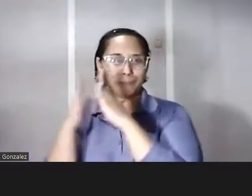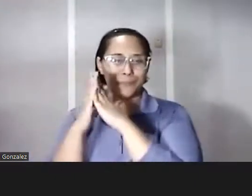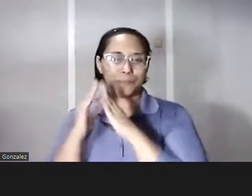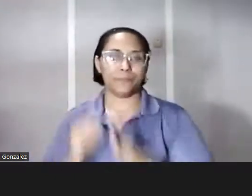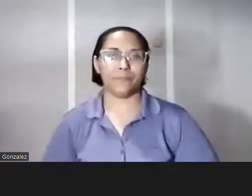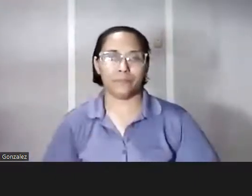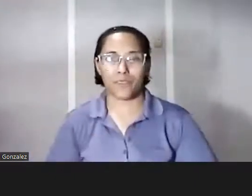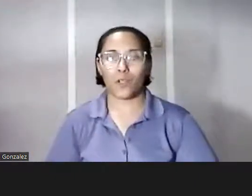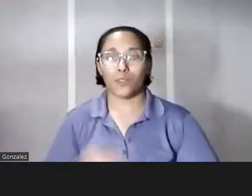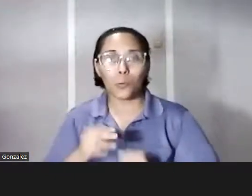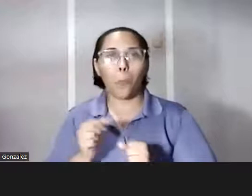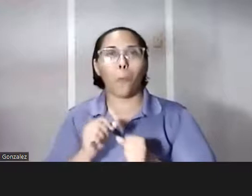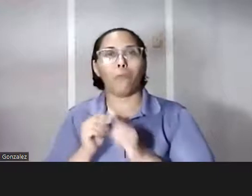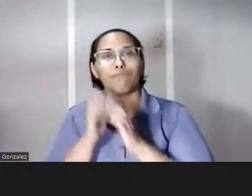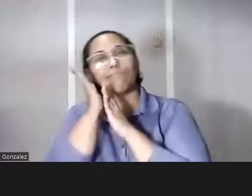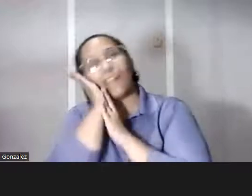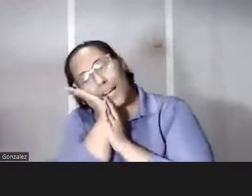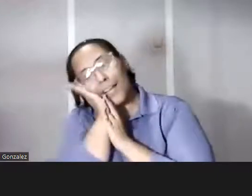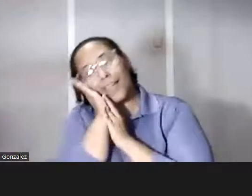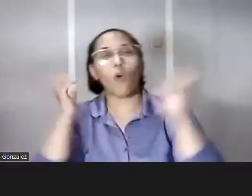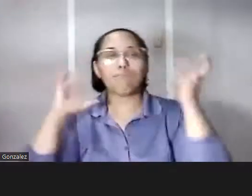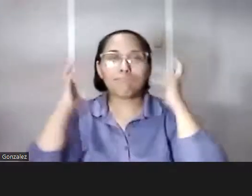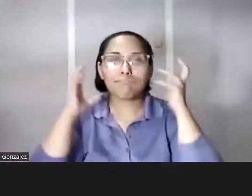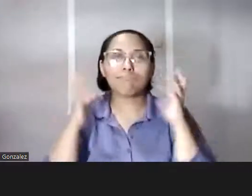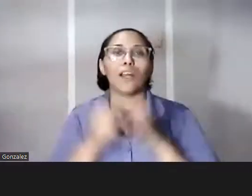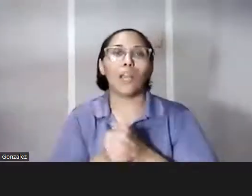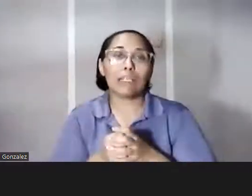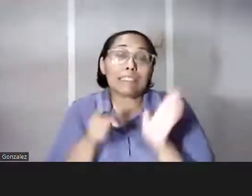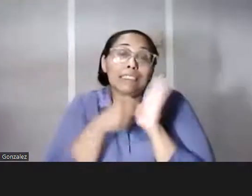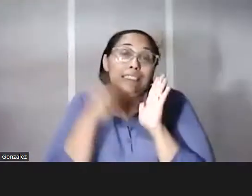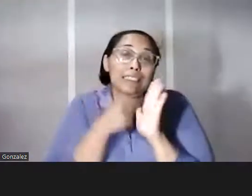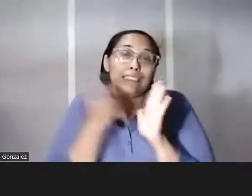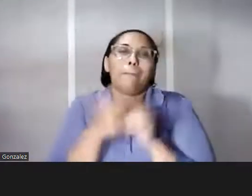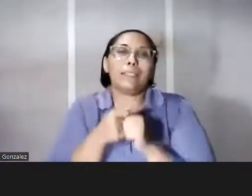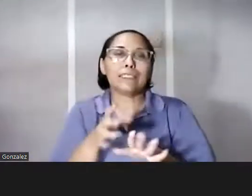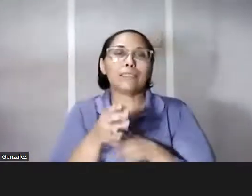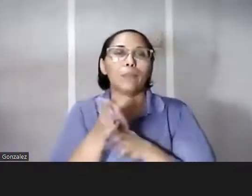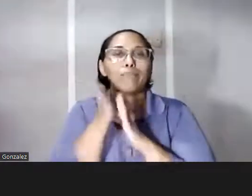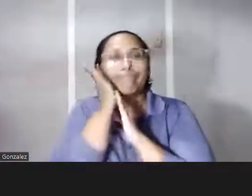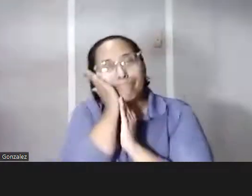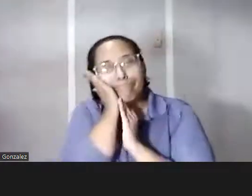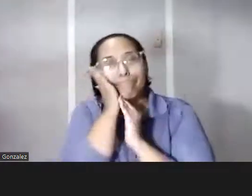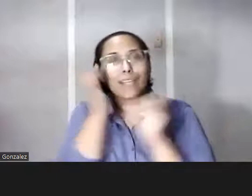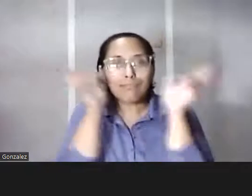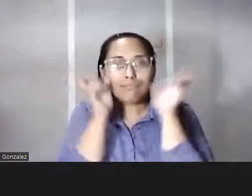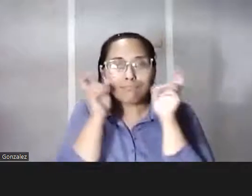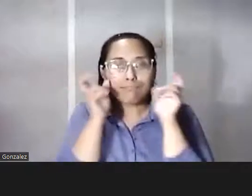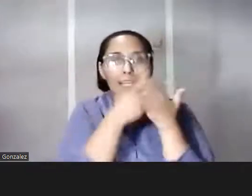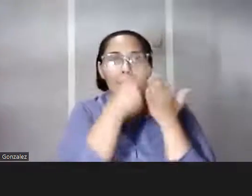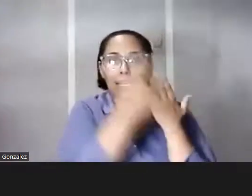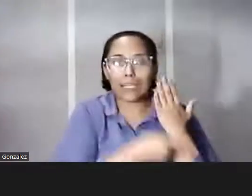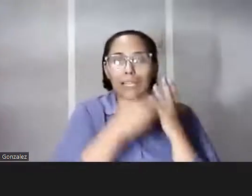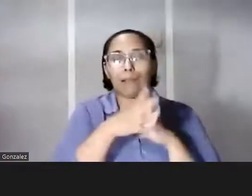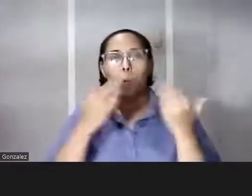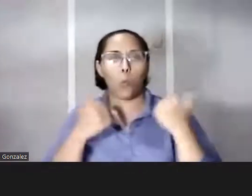Me acuesto con la radio al lado, muchas veces me duermo escuchando repeticiones de programas. Quizás tiene que ver con mi crianza,